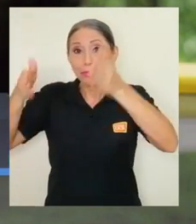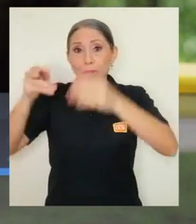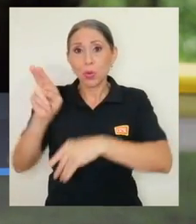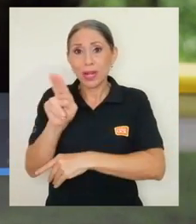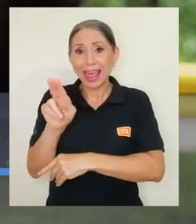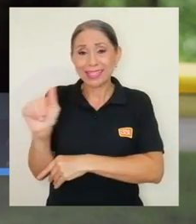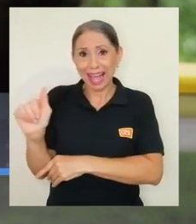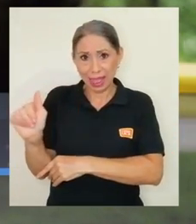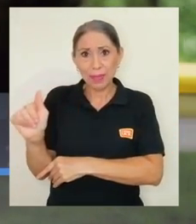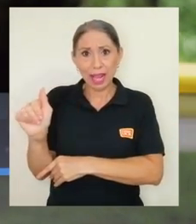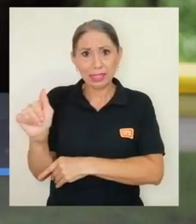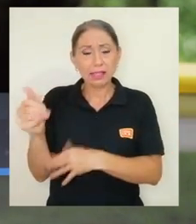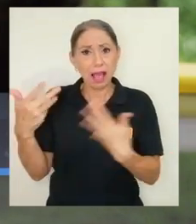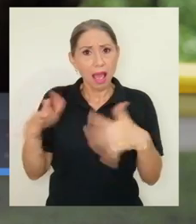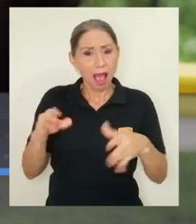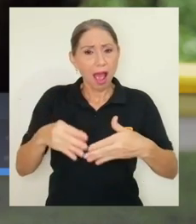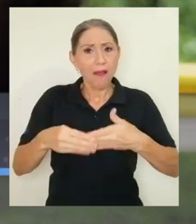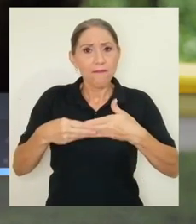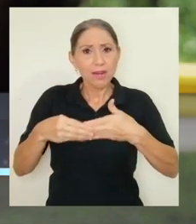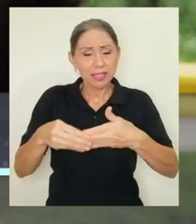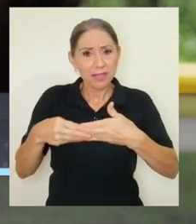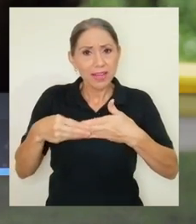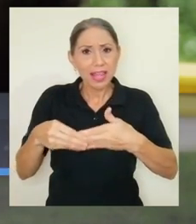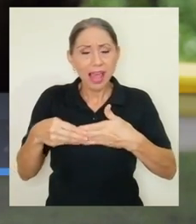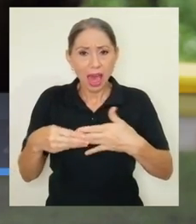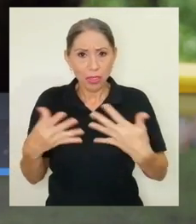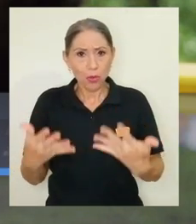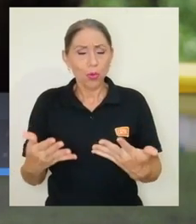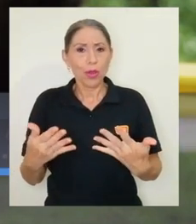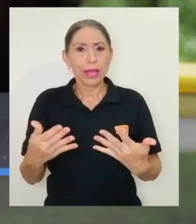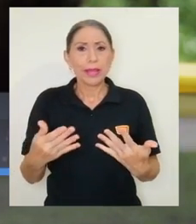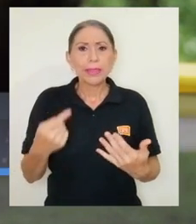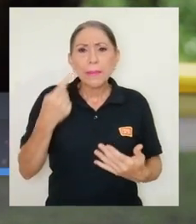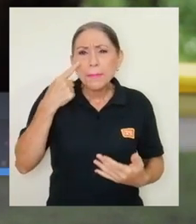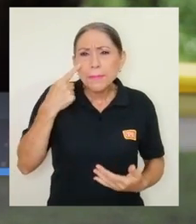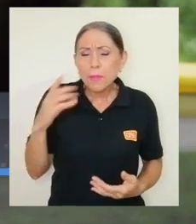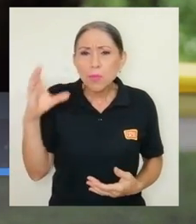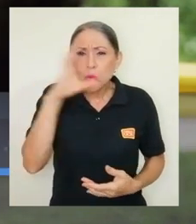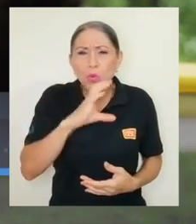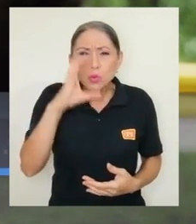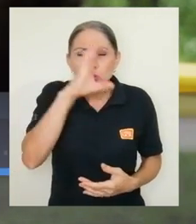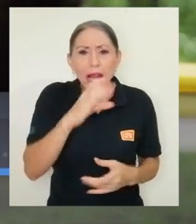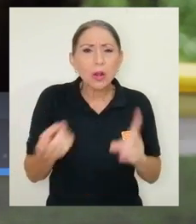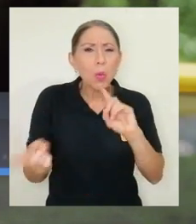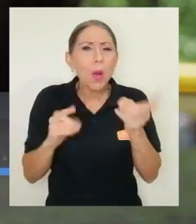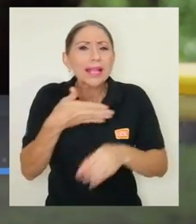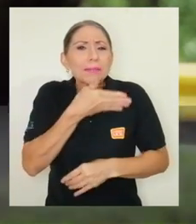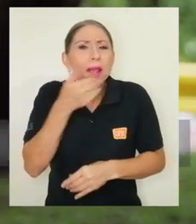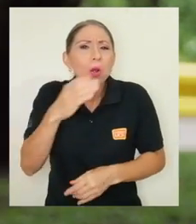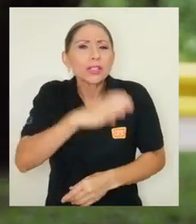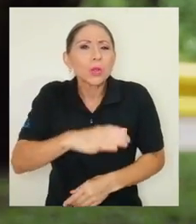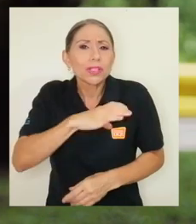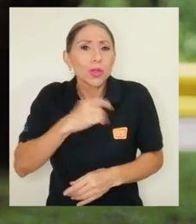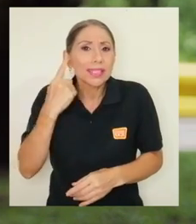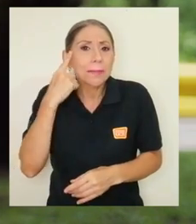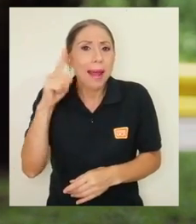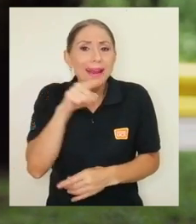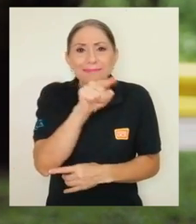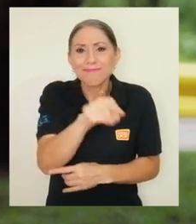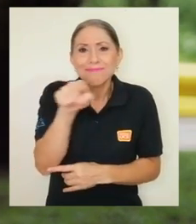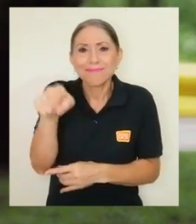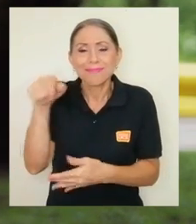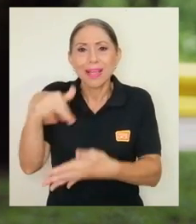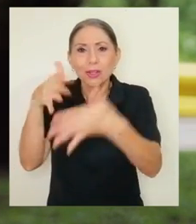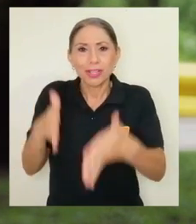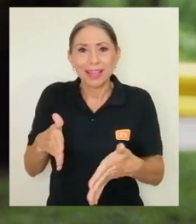han flexibilizado en el sentido de buscar cuáles son las mejores condiciones para los estudiantes. Porque en